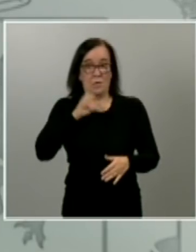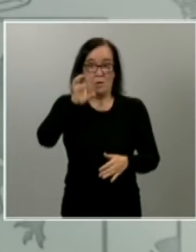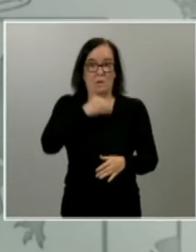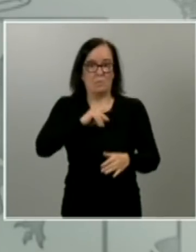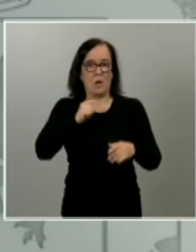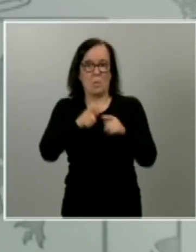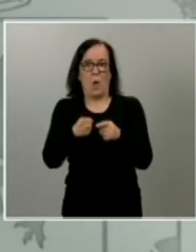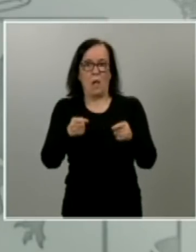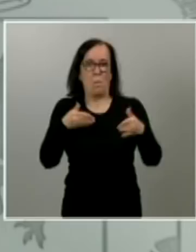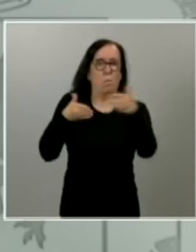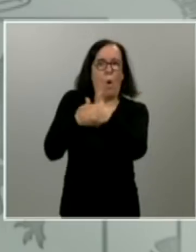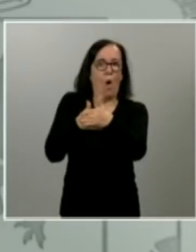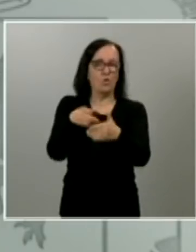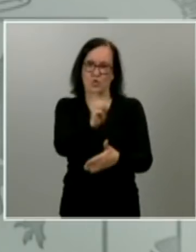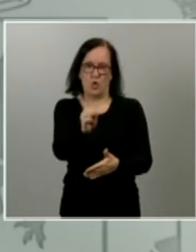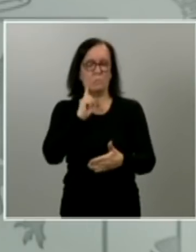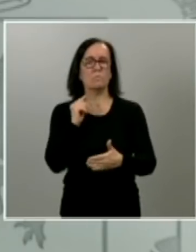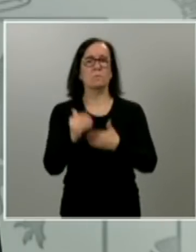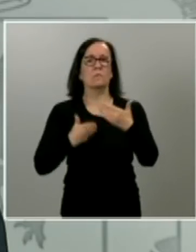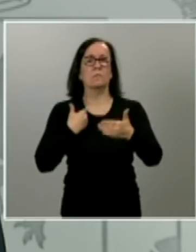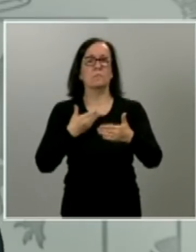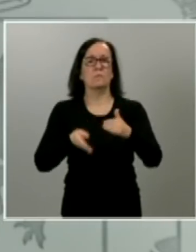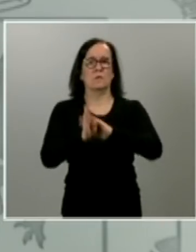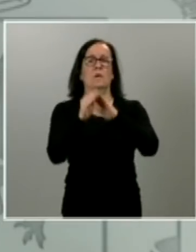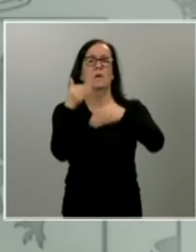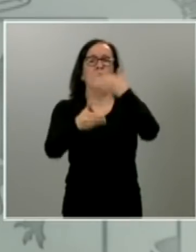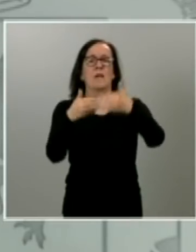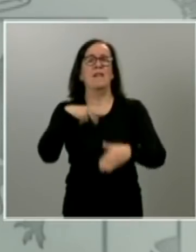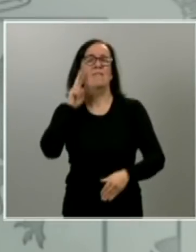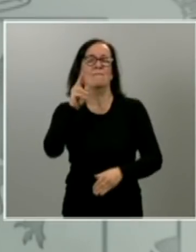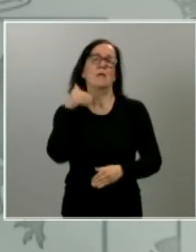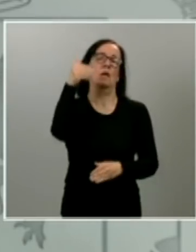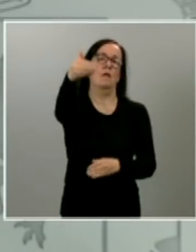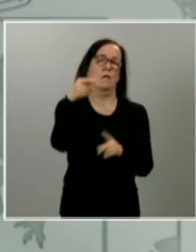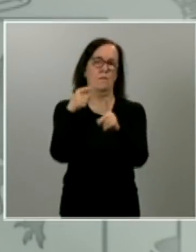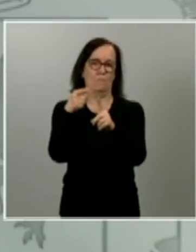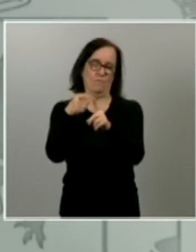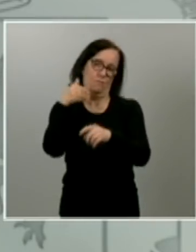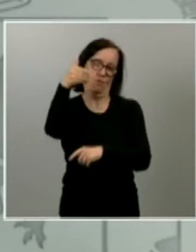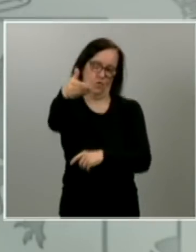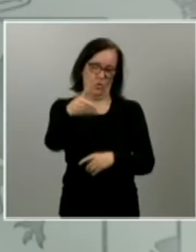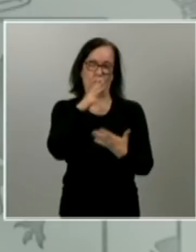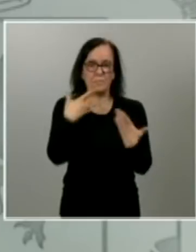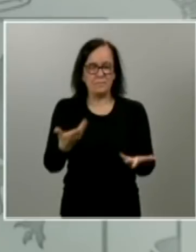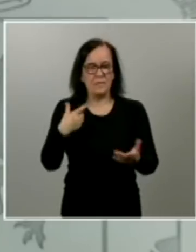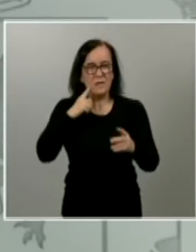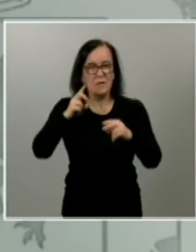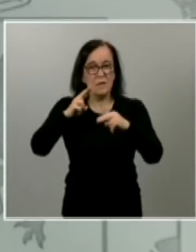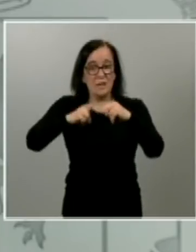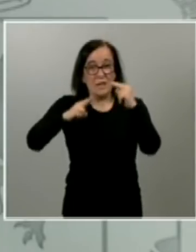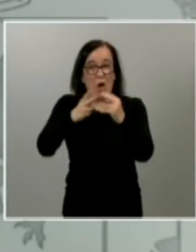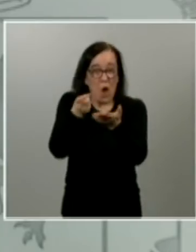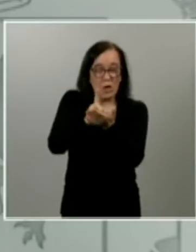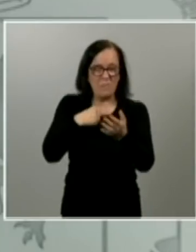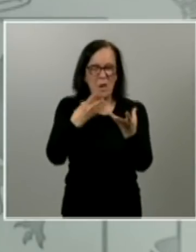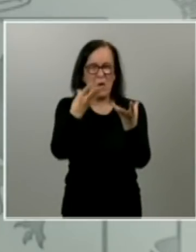sino que avance y mire hacia el futuro y en esa reconstrucción creo que hay muchas cosas que podemos empezar a aprender también de lo que